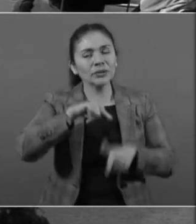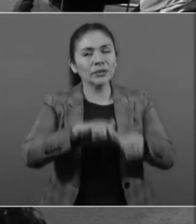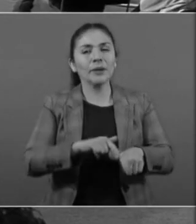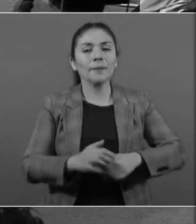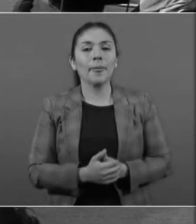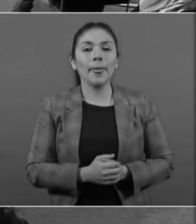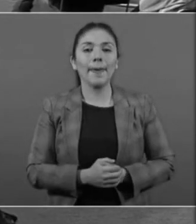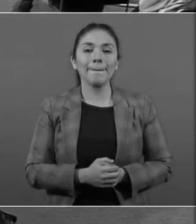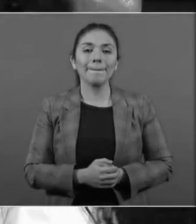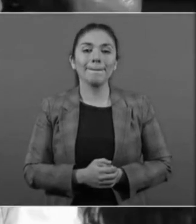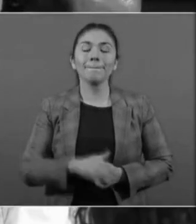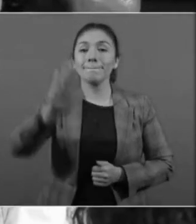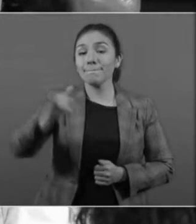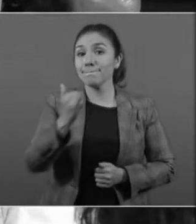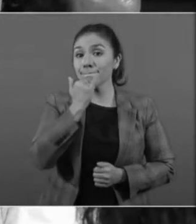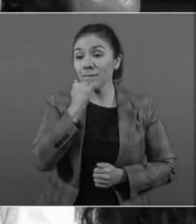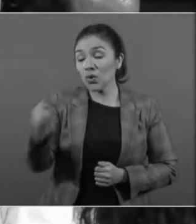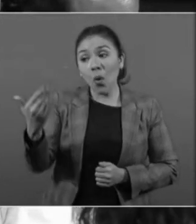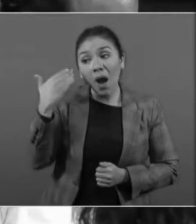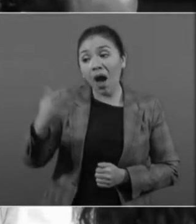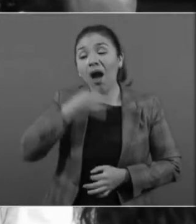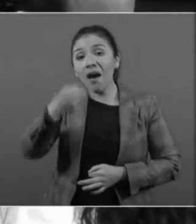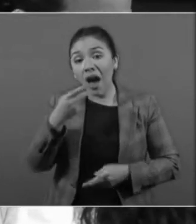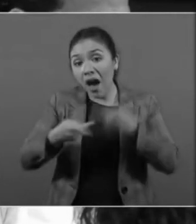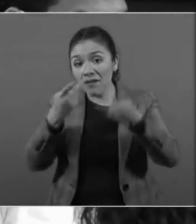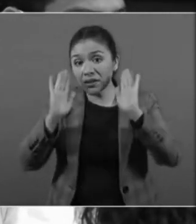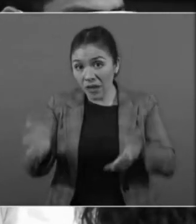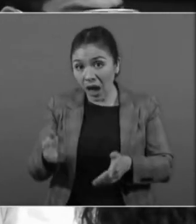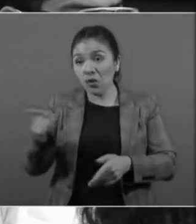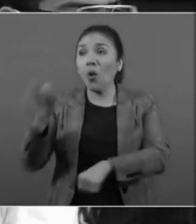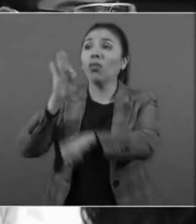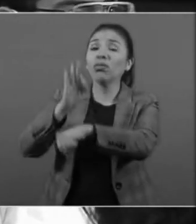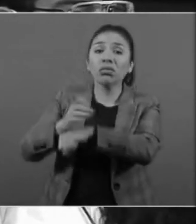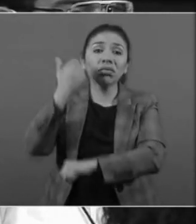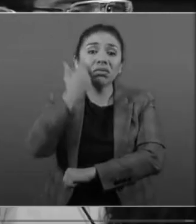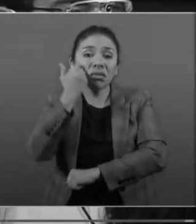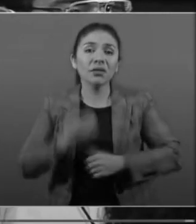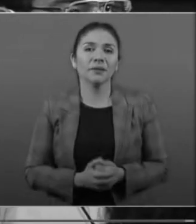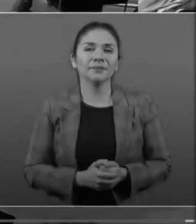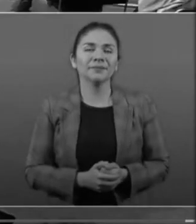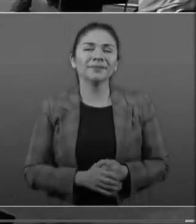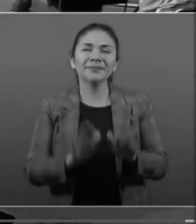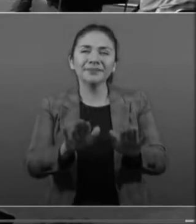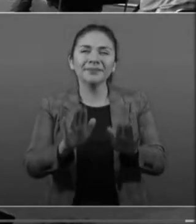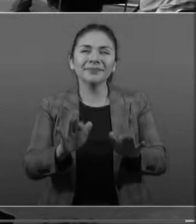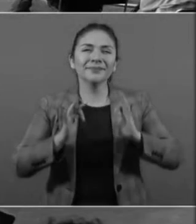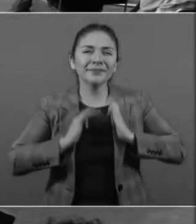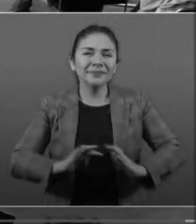disculpa pero tú tienes un momento y yo no me meto contigo, usted es un palero, no pero tranquilo,